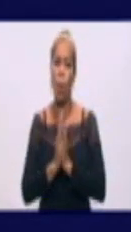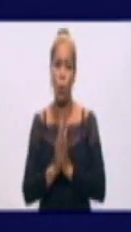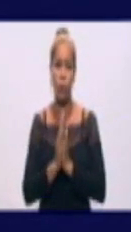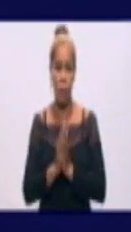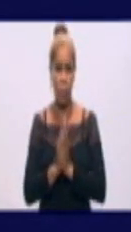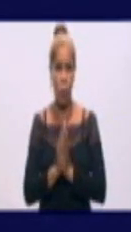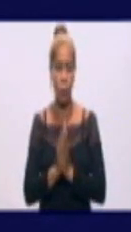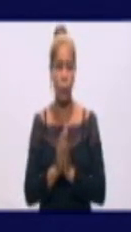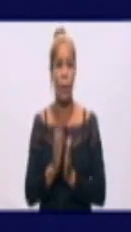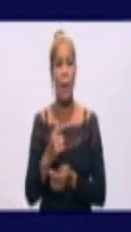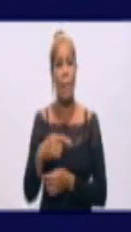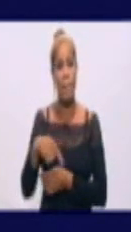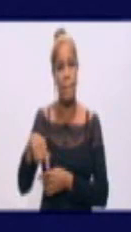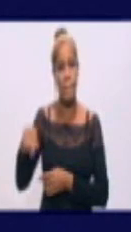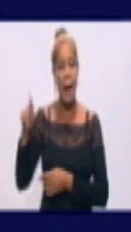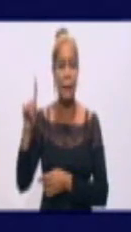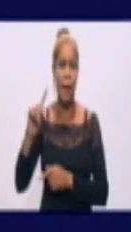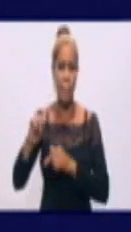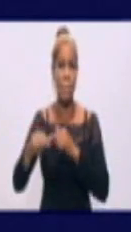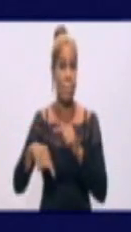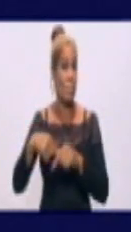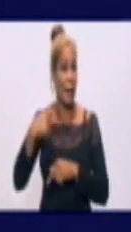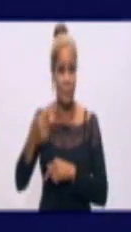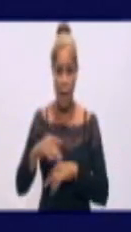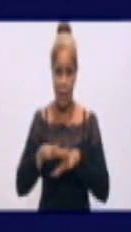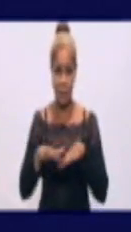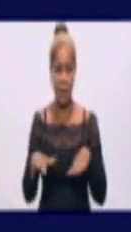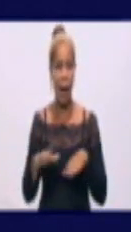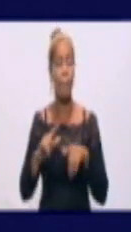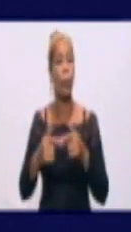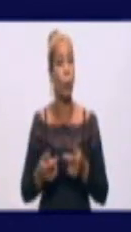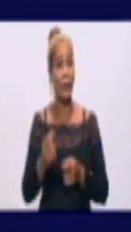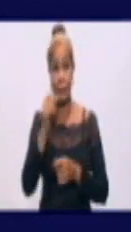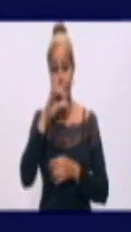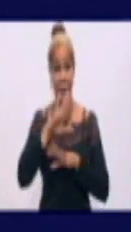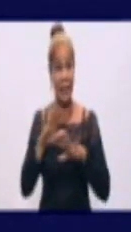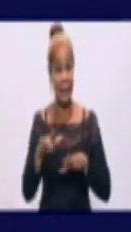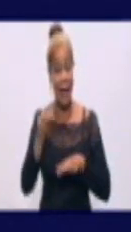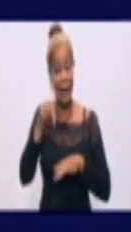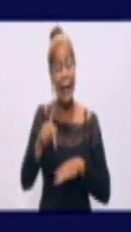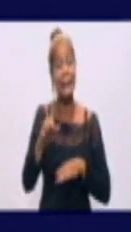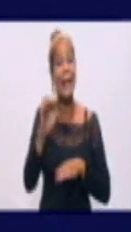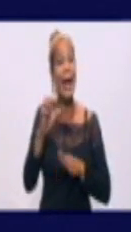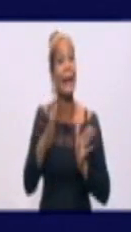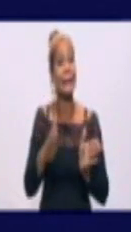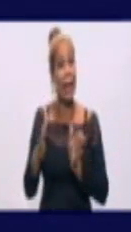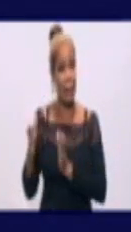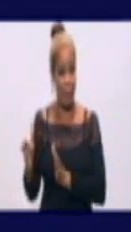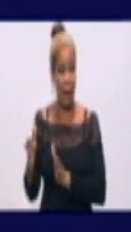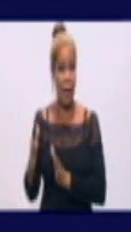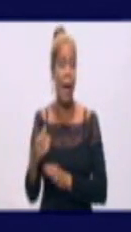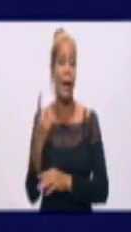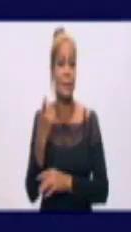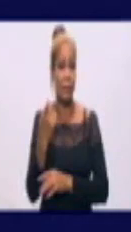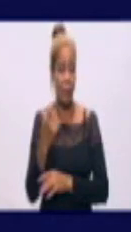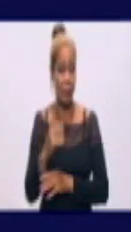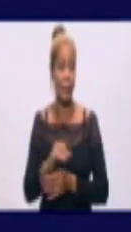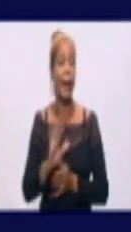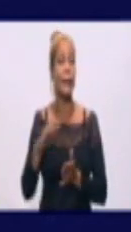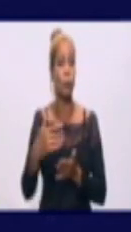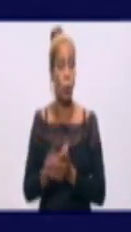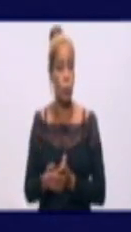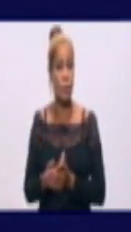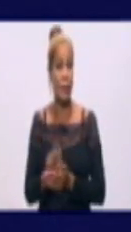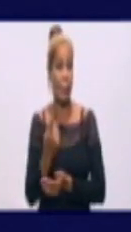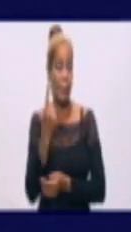acudan máximo mañana porque ya terminaríamos esta etapa, ya lo que haríamos después sería aplicarles la segunda y la